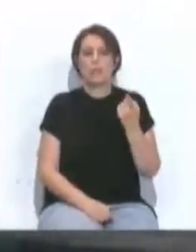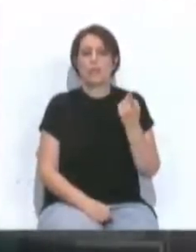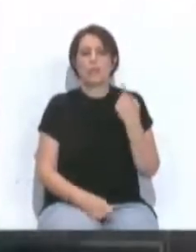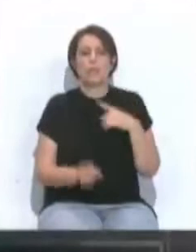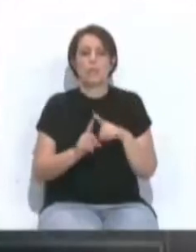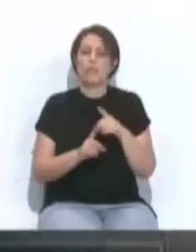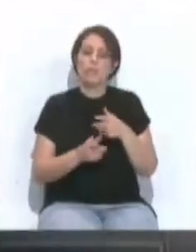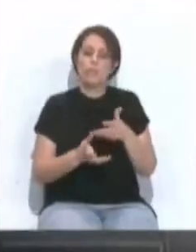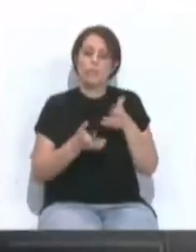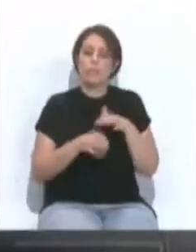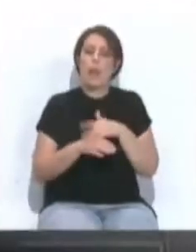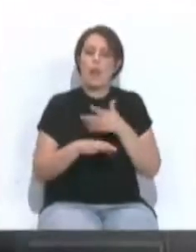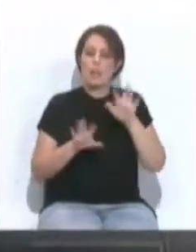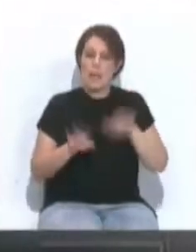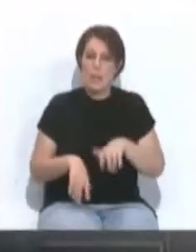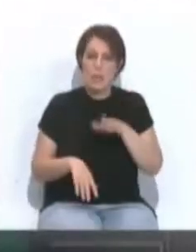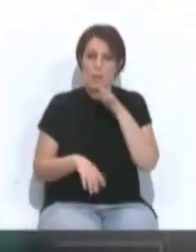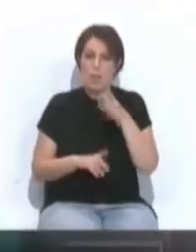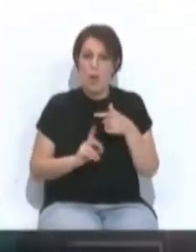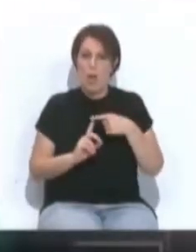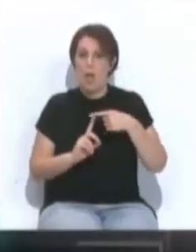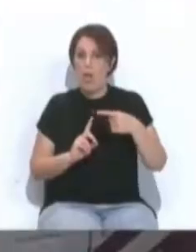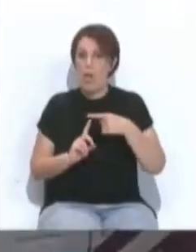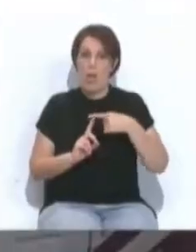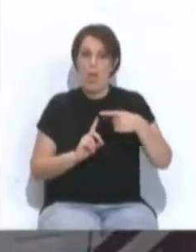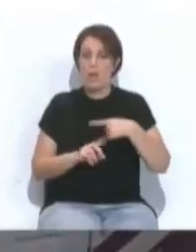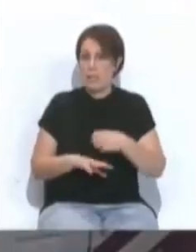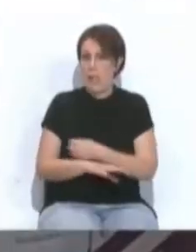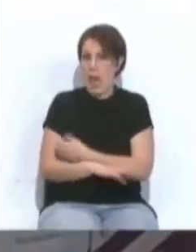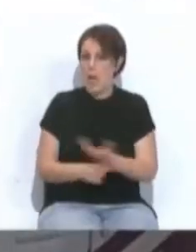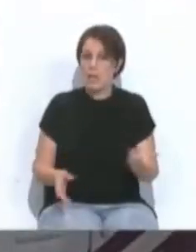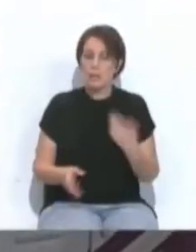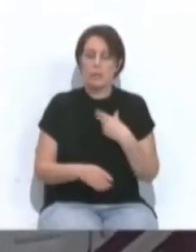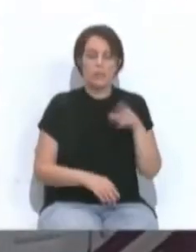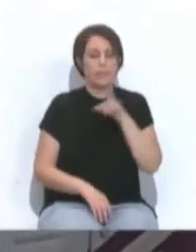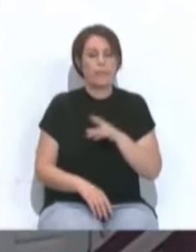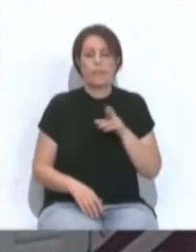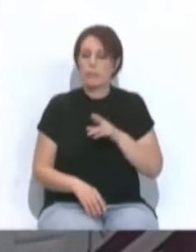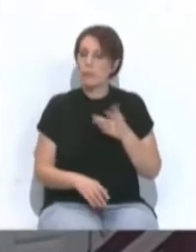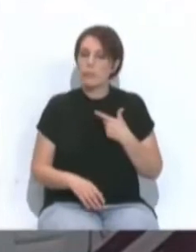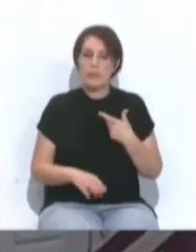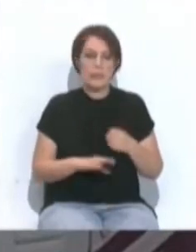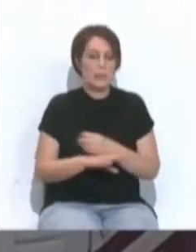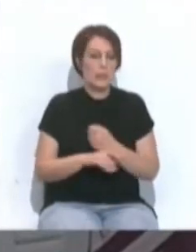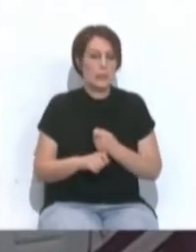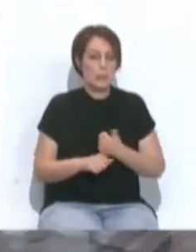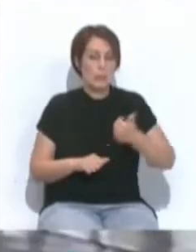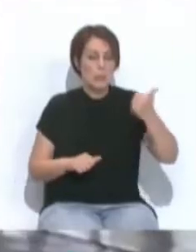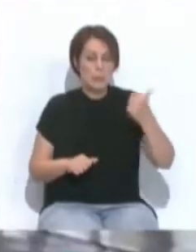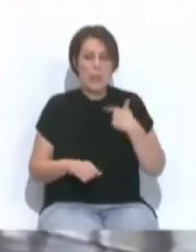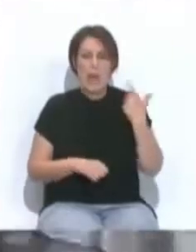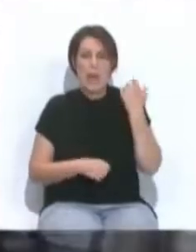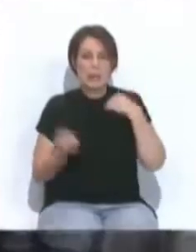siempre a todos los gaditanos que desplazaban en tren. Argumenta que la recuperación de las conexiones favorecerá la actividad